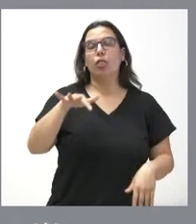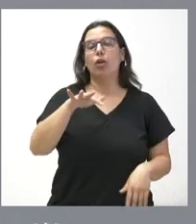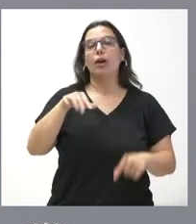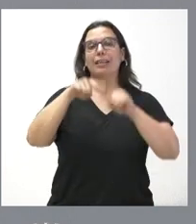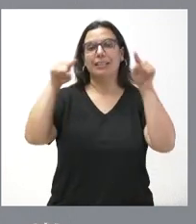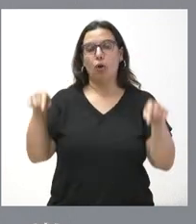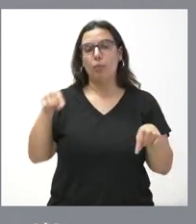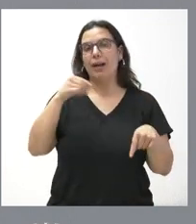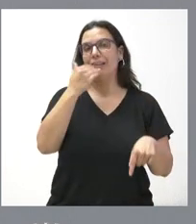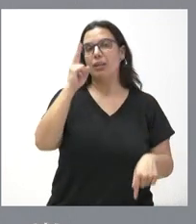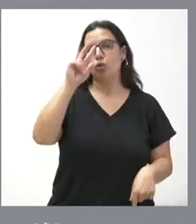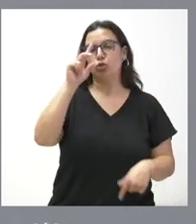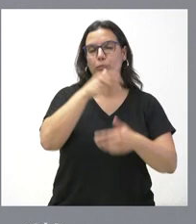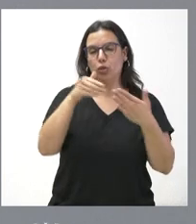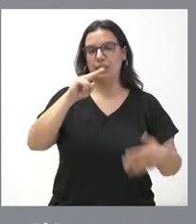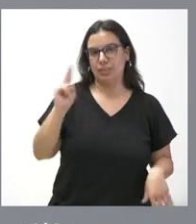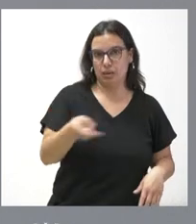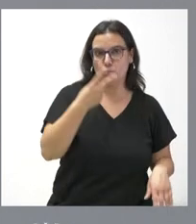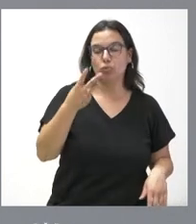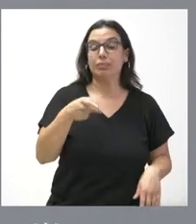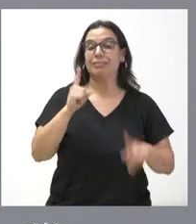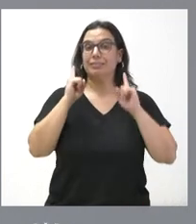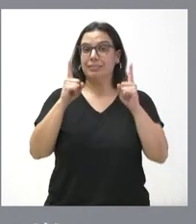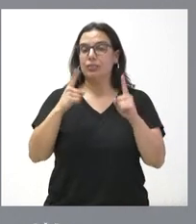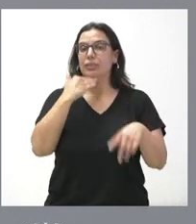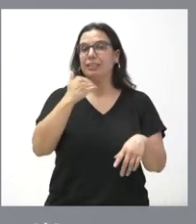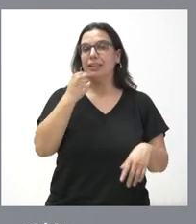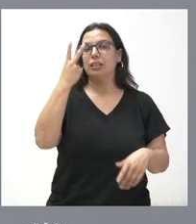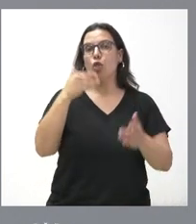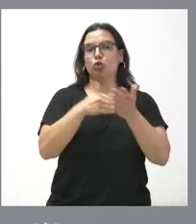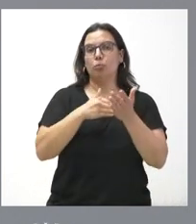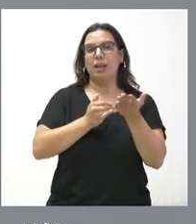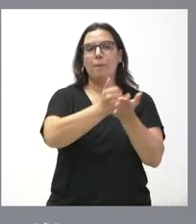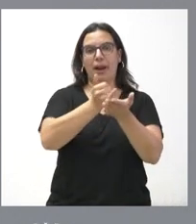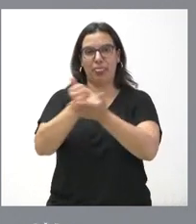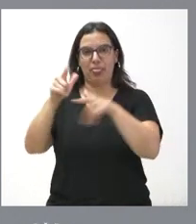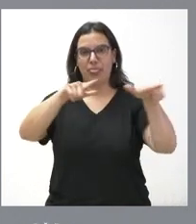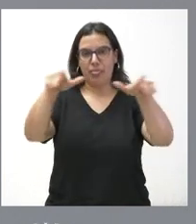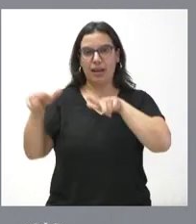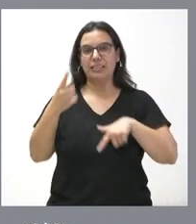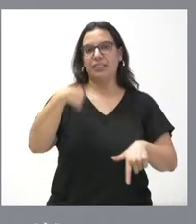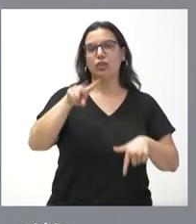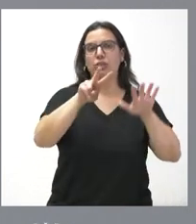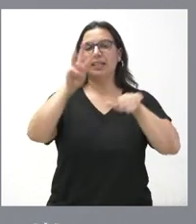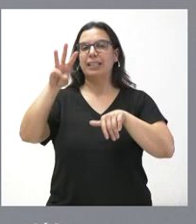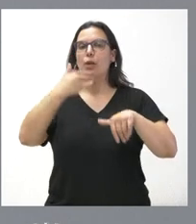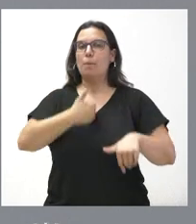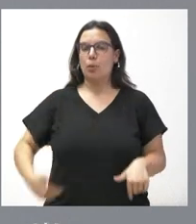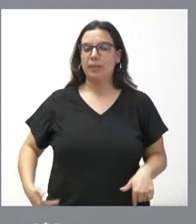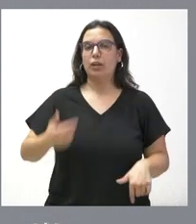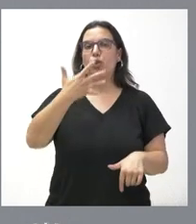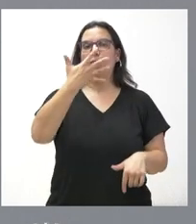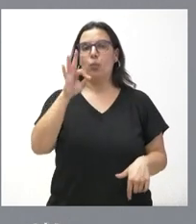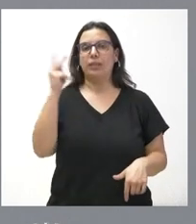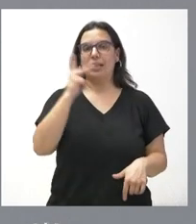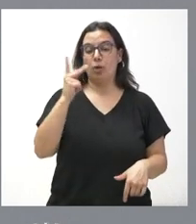casi dos millones de euros. En este caso son casi 2.000 parcelas, 173 propietarios, 50 kilómetros.